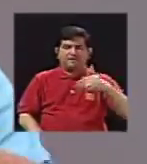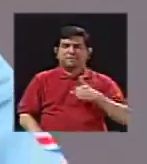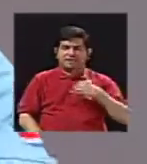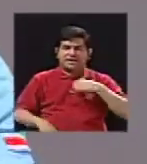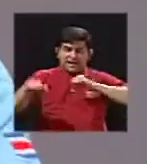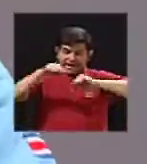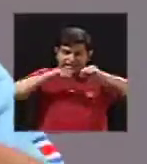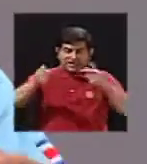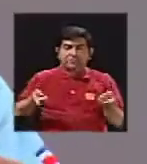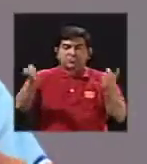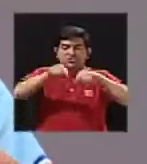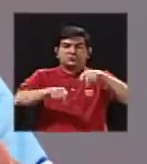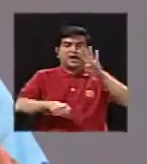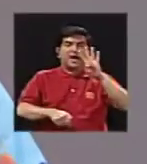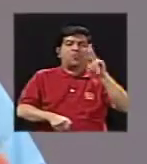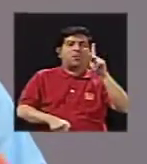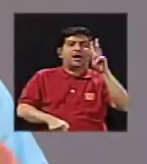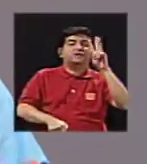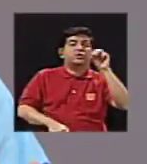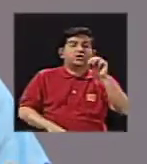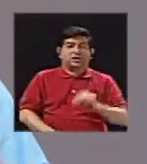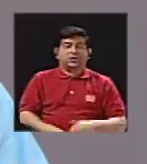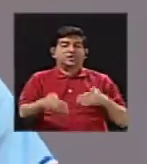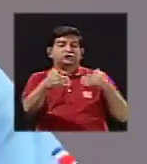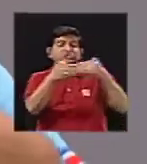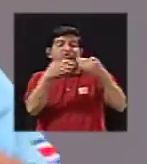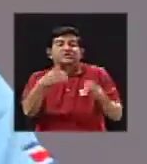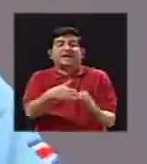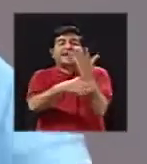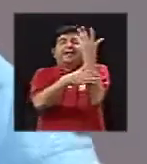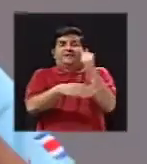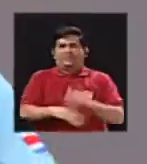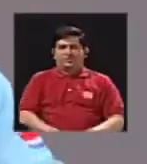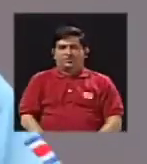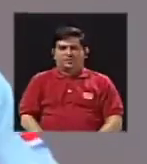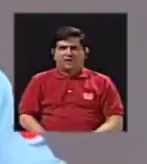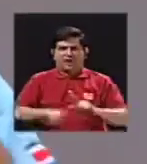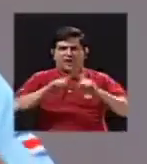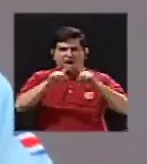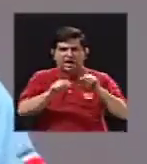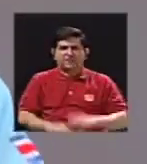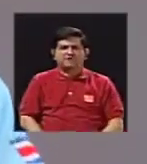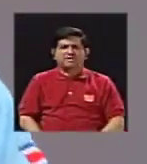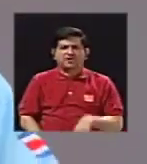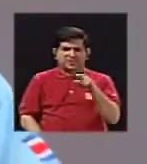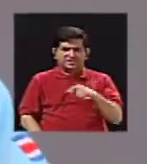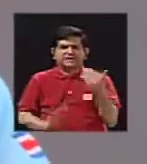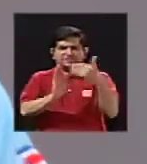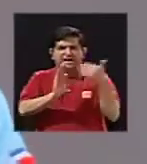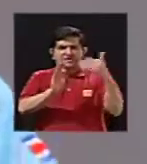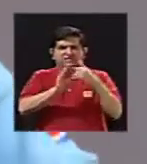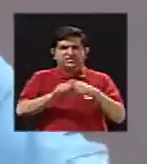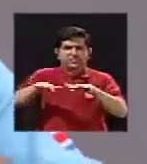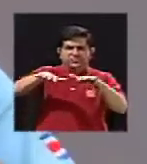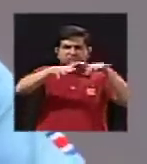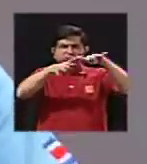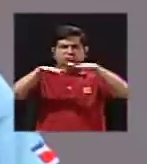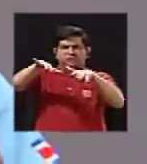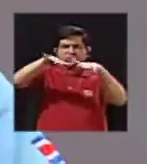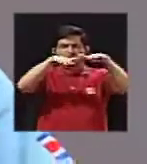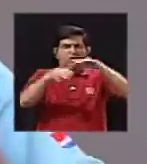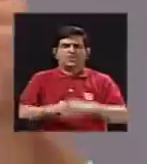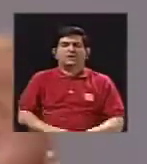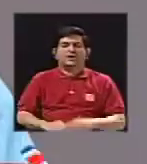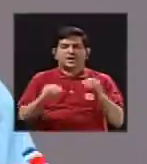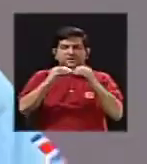terremoto que ocurre a 4 kilómetros cerca del volcán. El hace una serie de tsunamis, el volcán se agita, empieza a crearse más